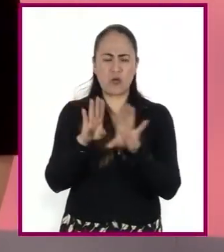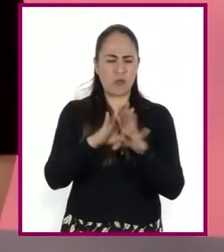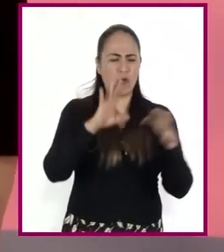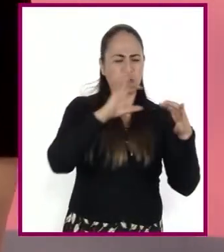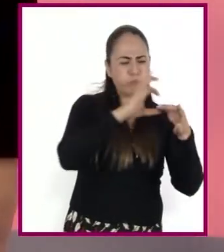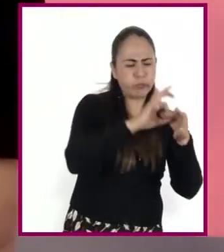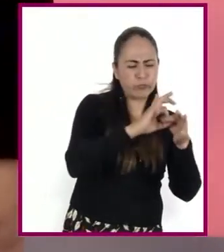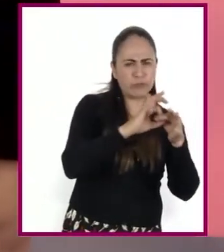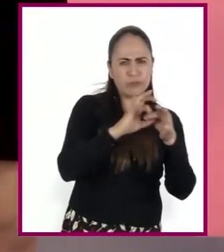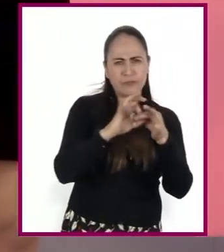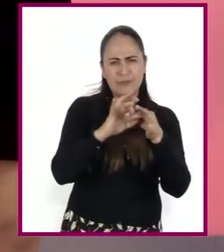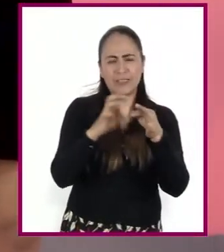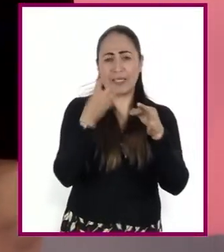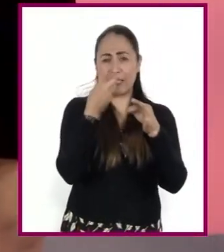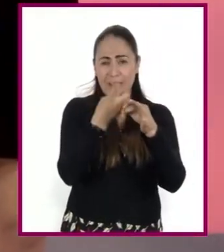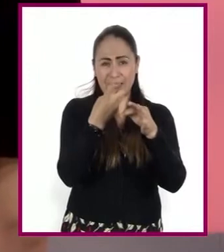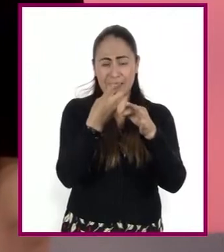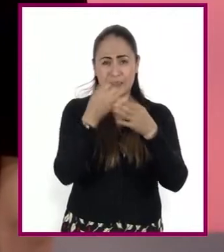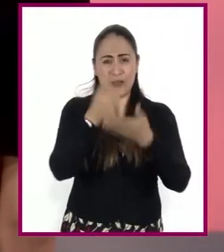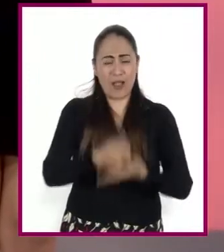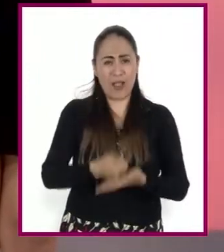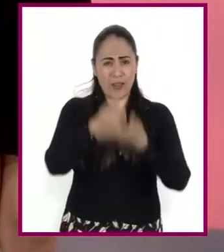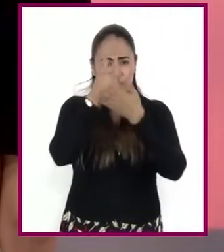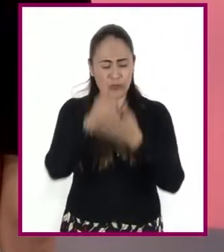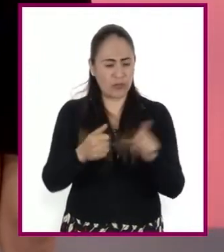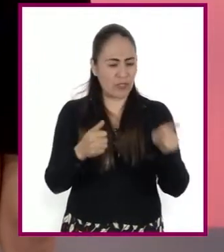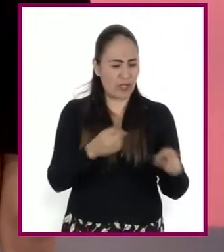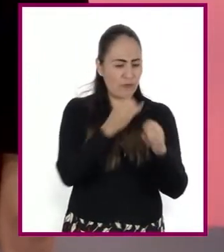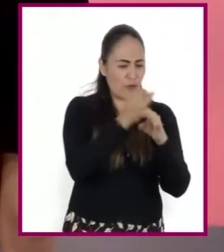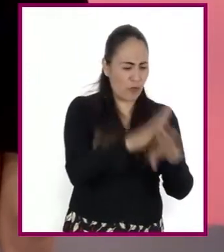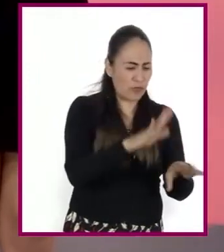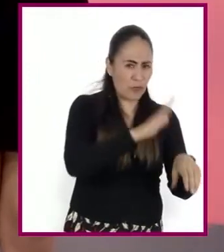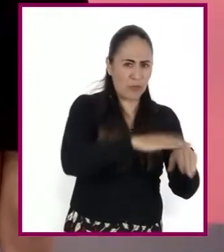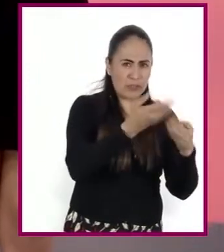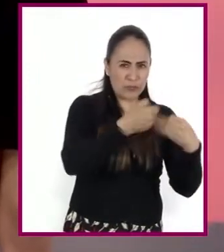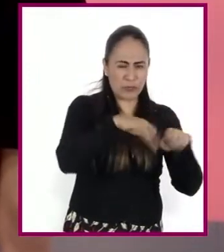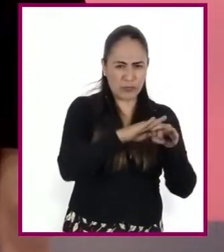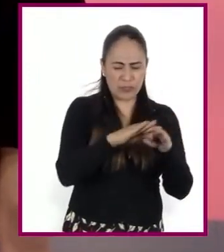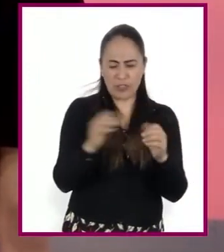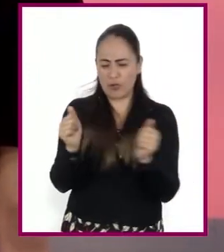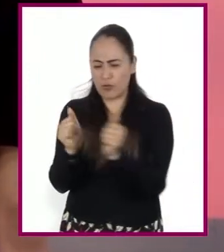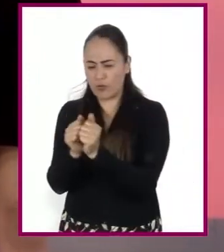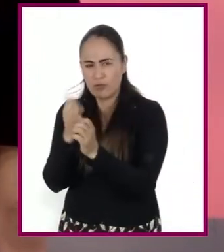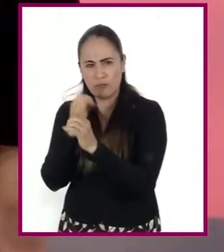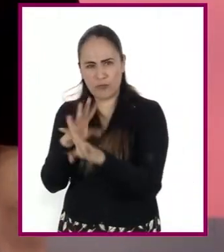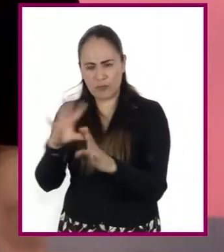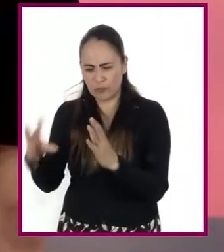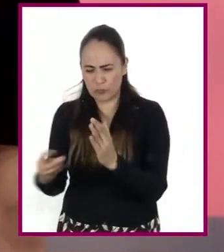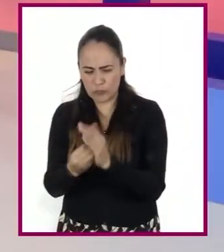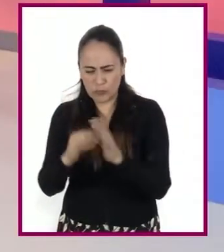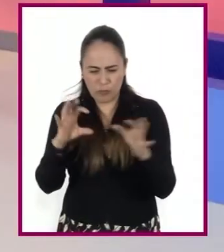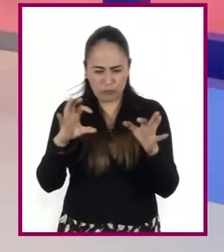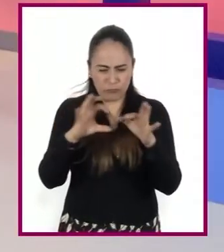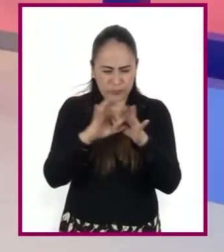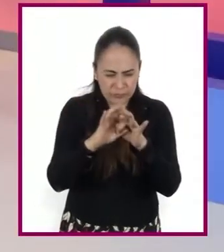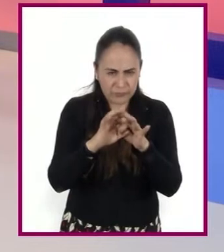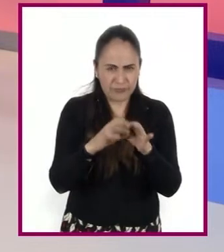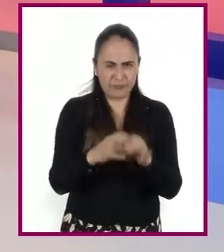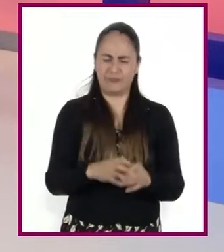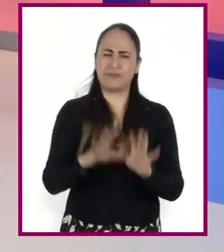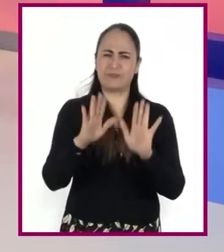y que estos mismos nos sirven para enlazar la información principal con la complementaria. Profesora,